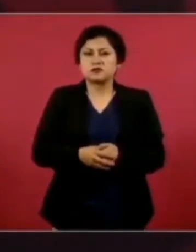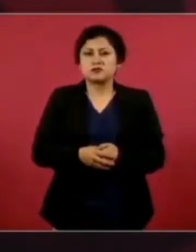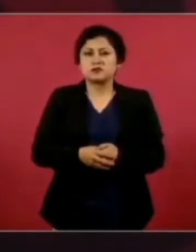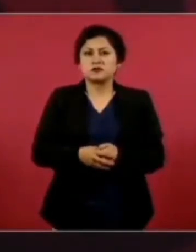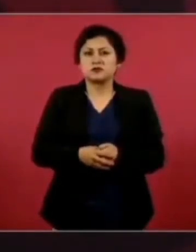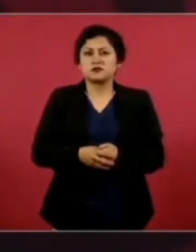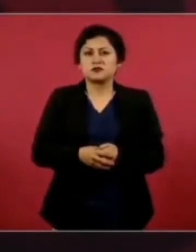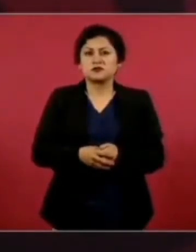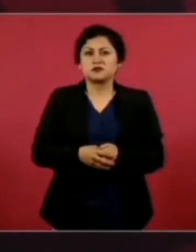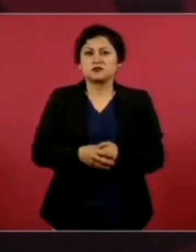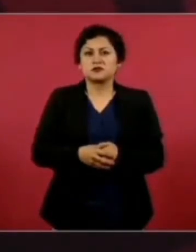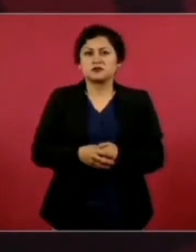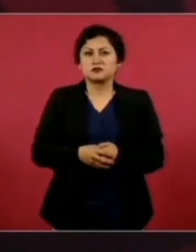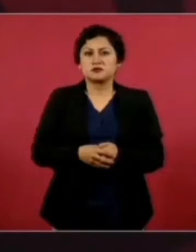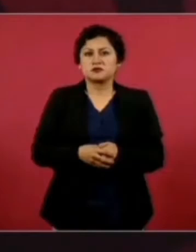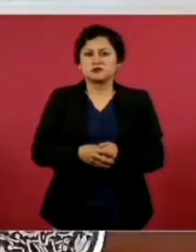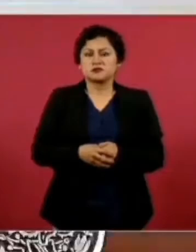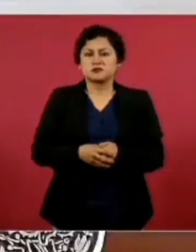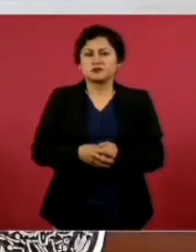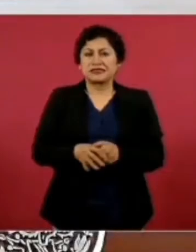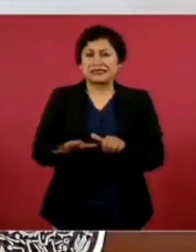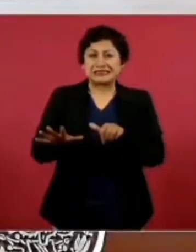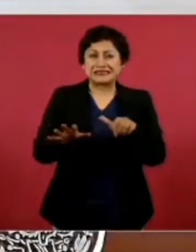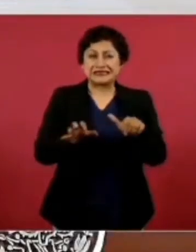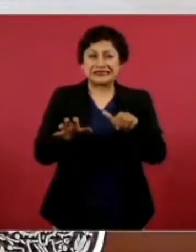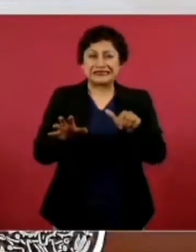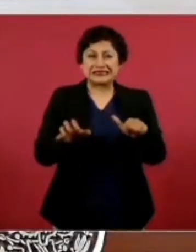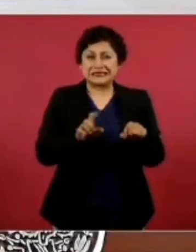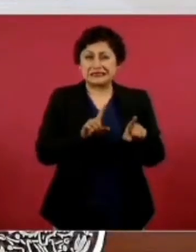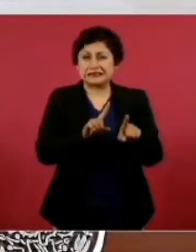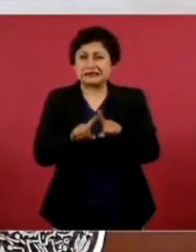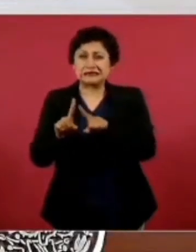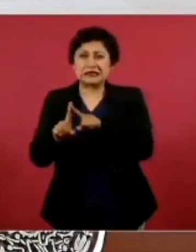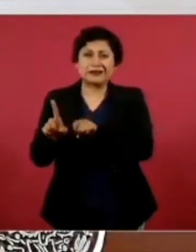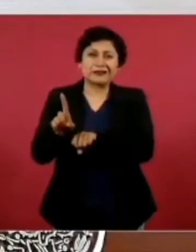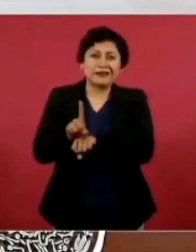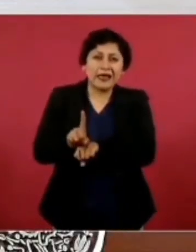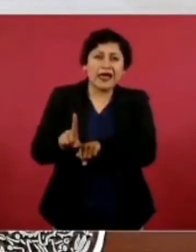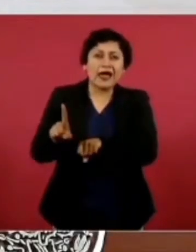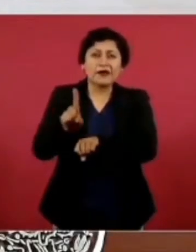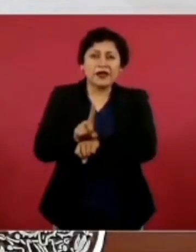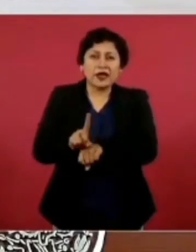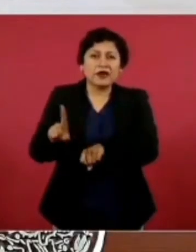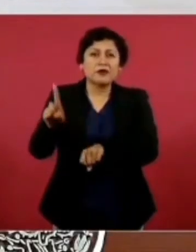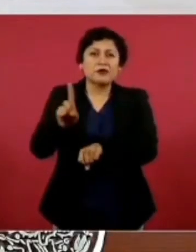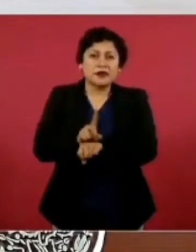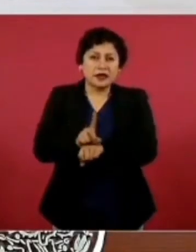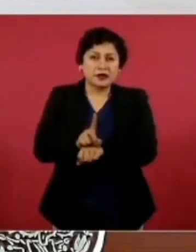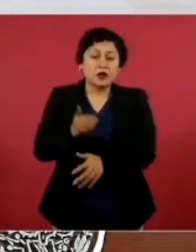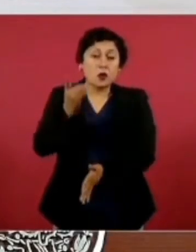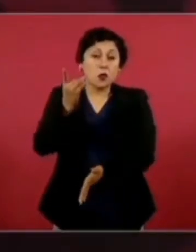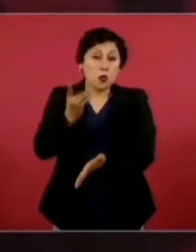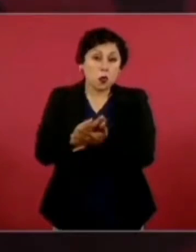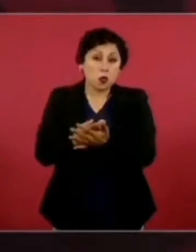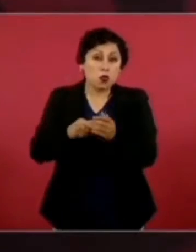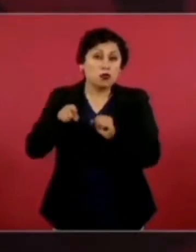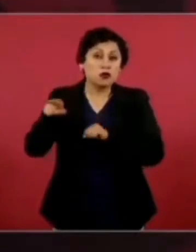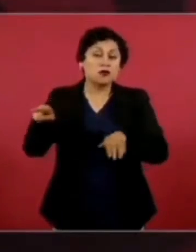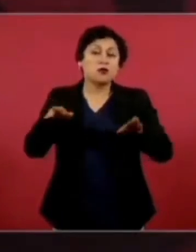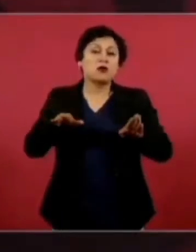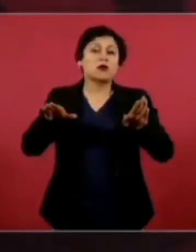casi 600 operaciones diarias sólo del aeropuerto de Cancún.